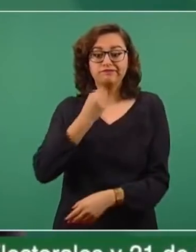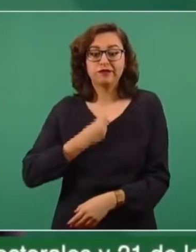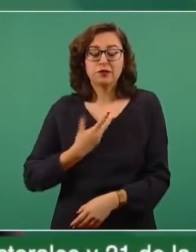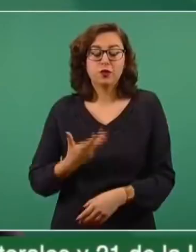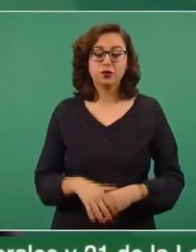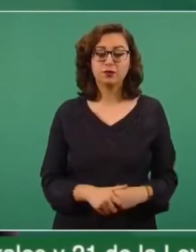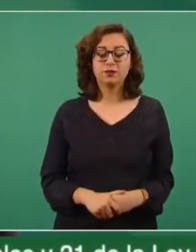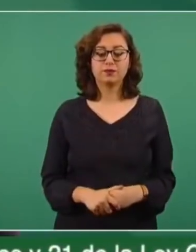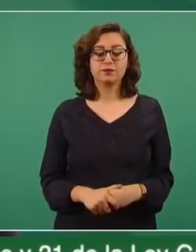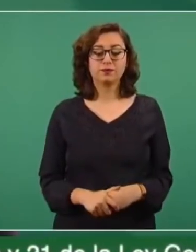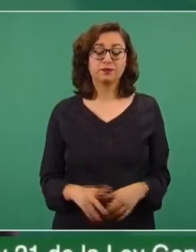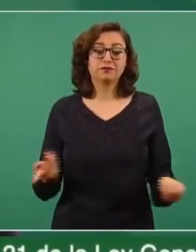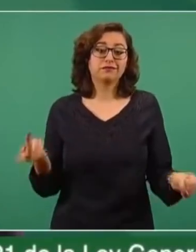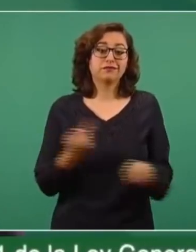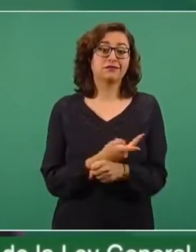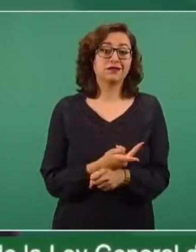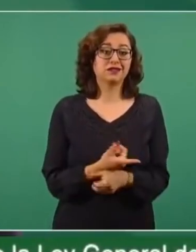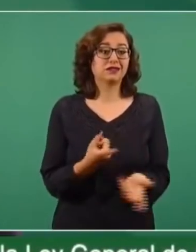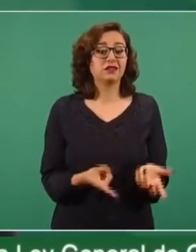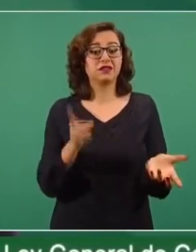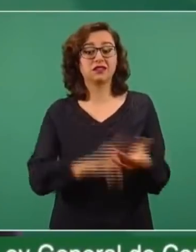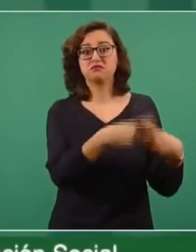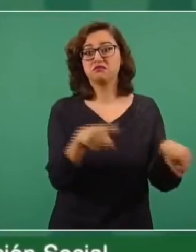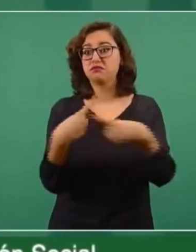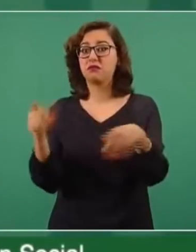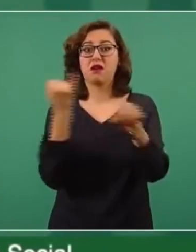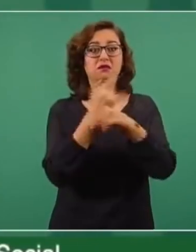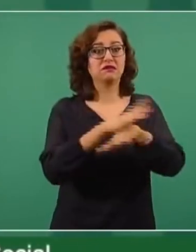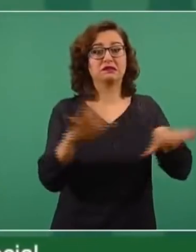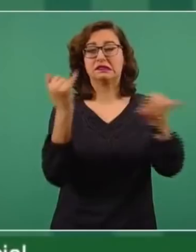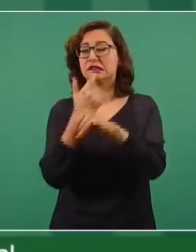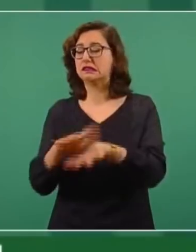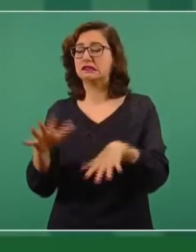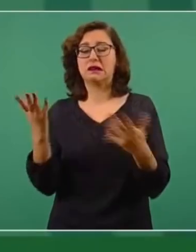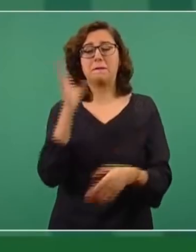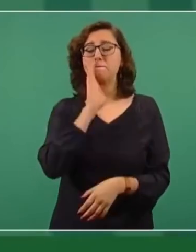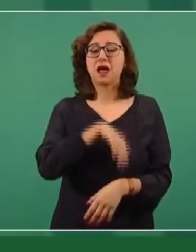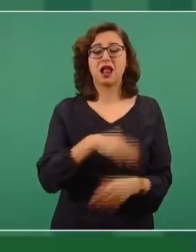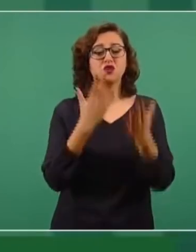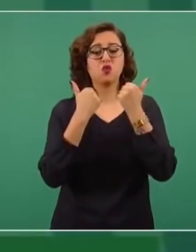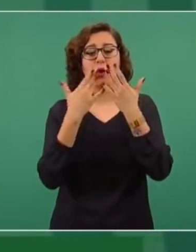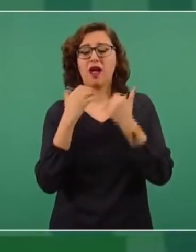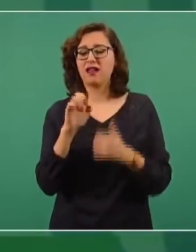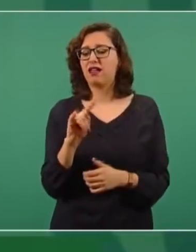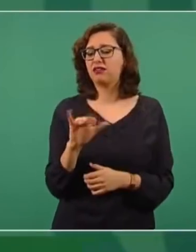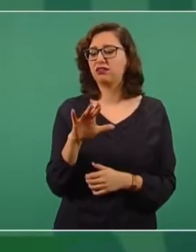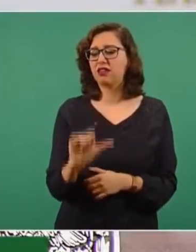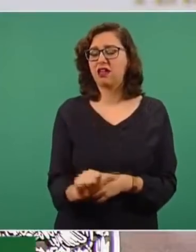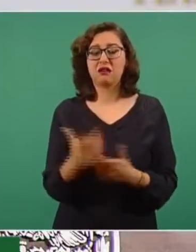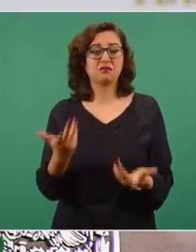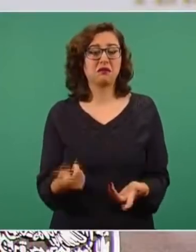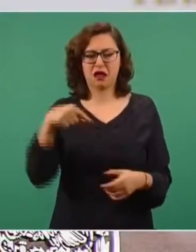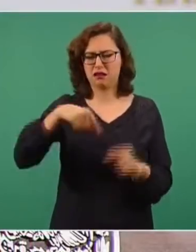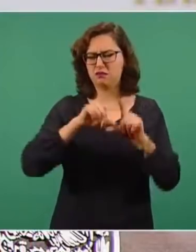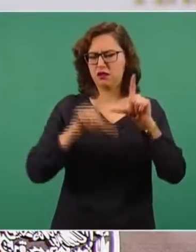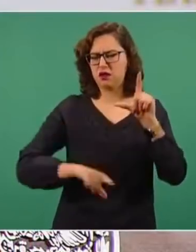en todos los medios de información, una falta de ética que no se